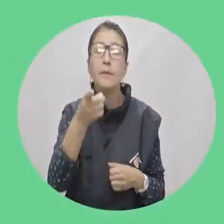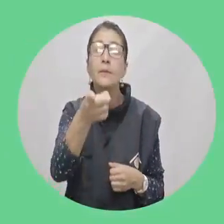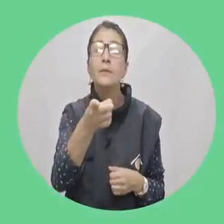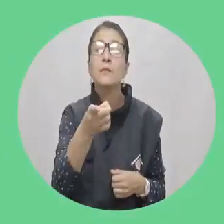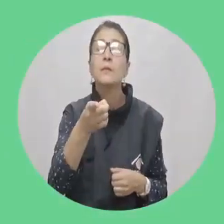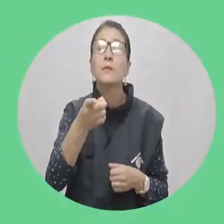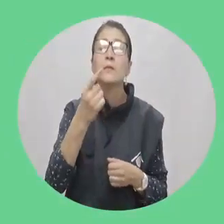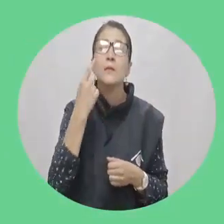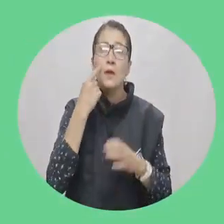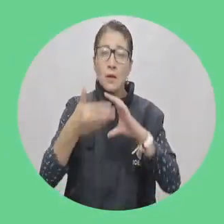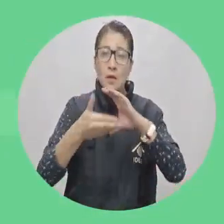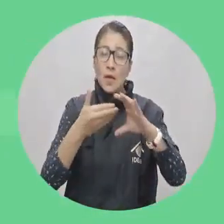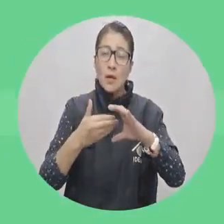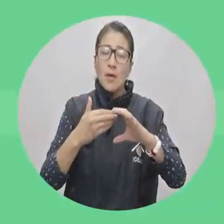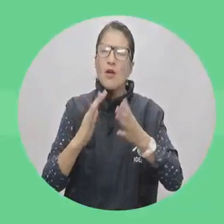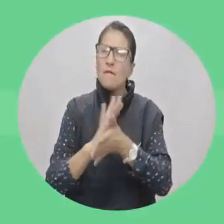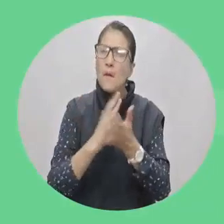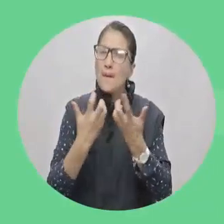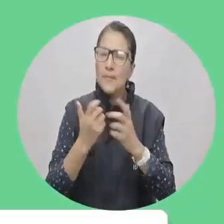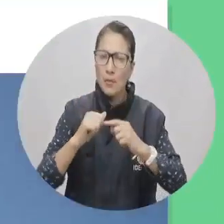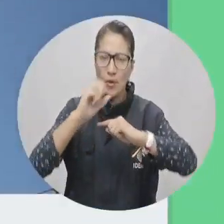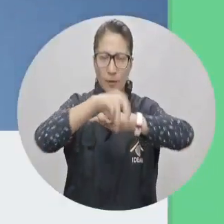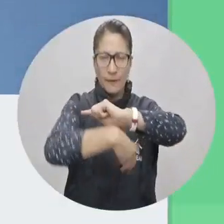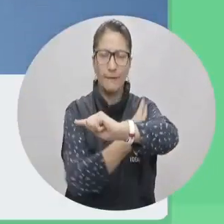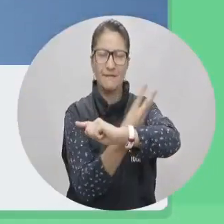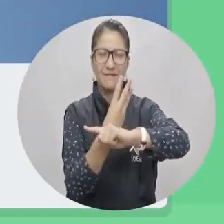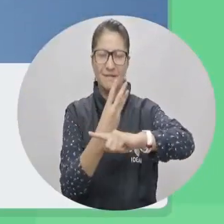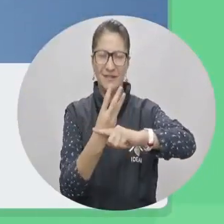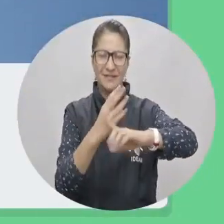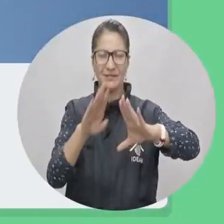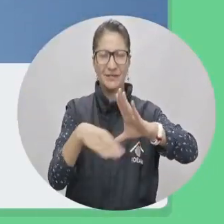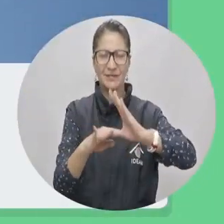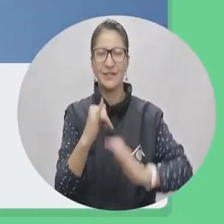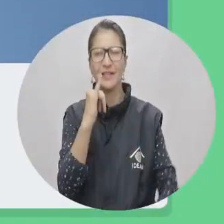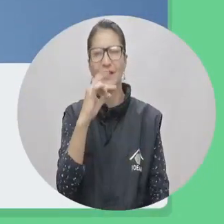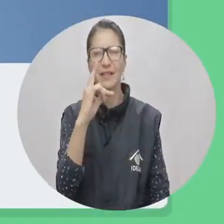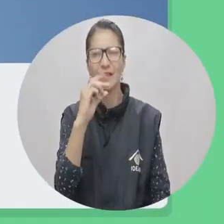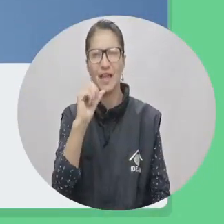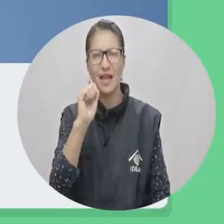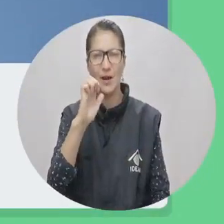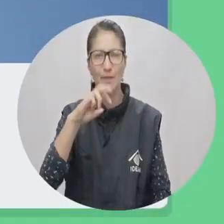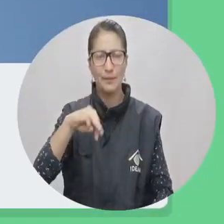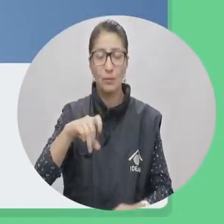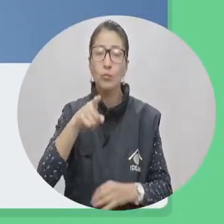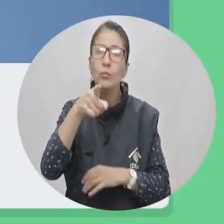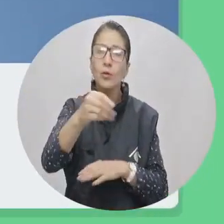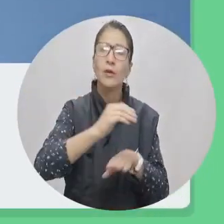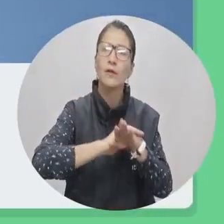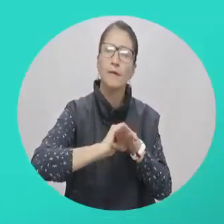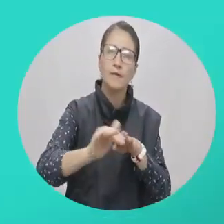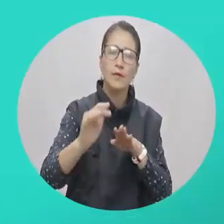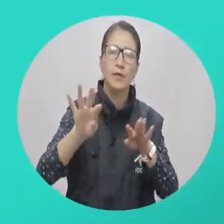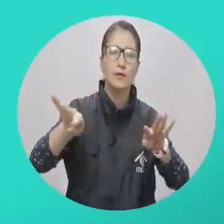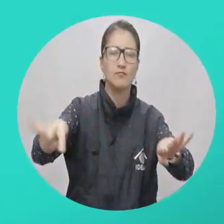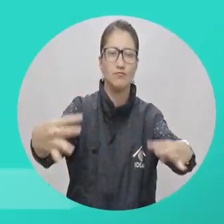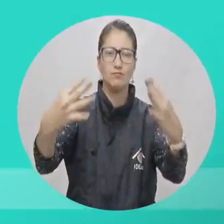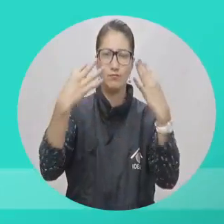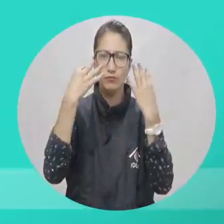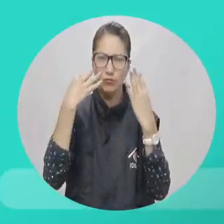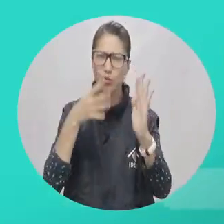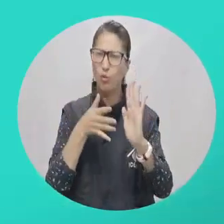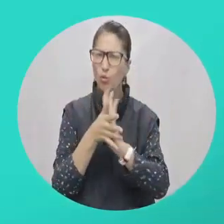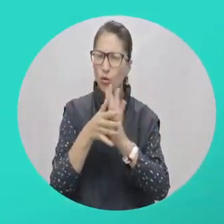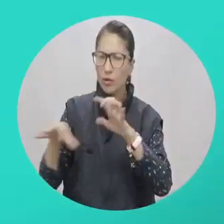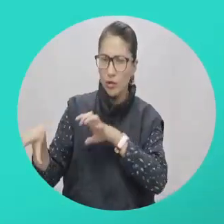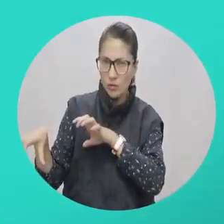Para mayor información sobre el pronóstico del tiempo, visítenos en www.ideam.gov.co. El IDEAM rinde